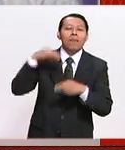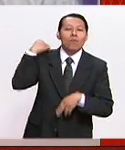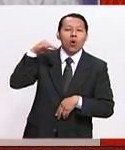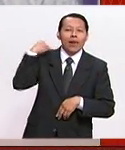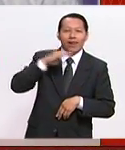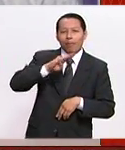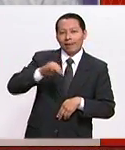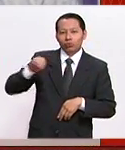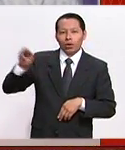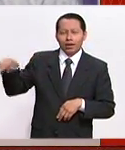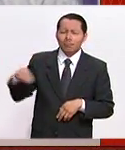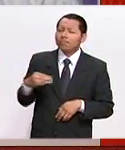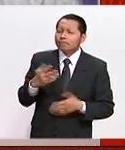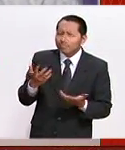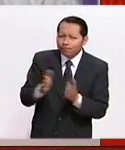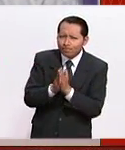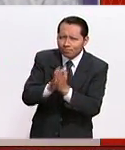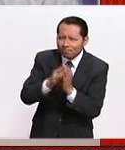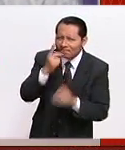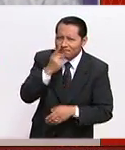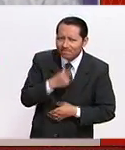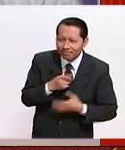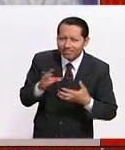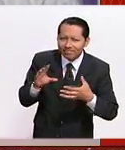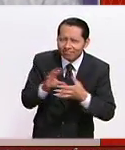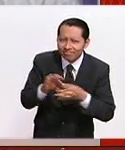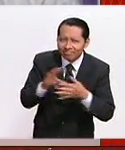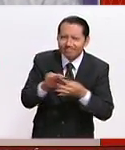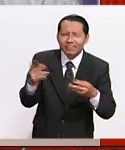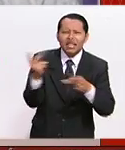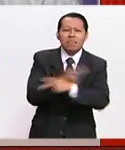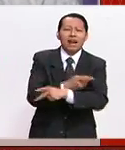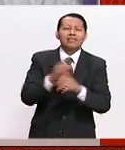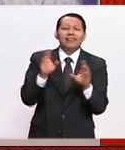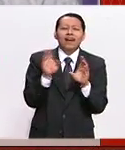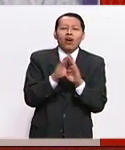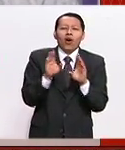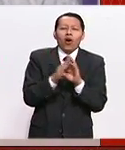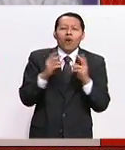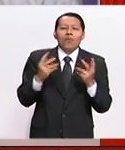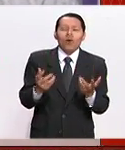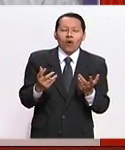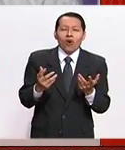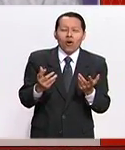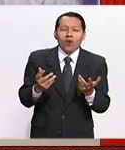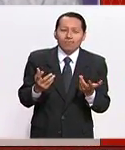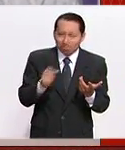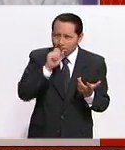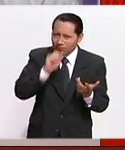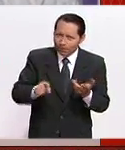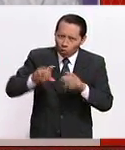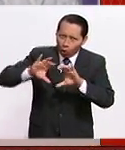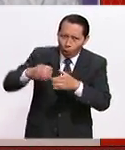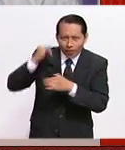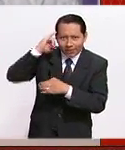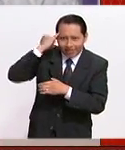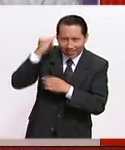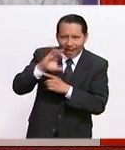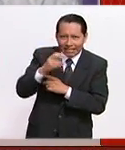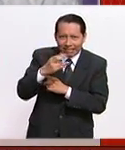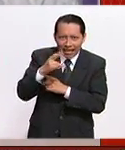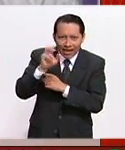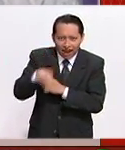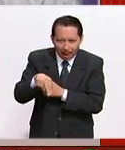Y dinos, ¿cómo llegaste? ¿Cómo le hiciste de partir de esta comunidad indígena de Cherán